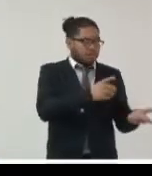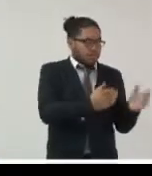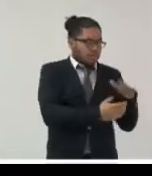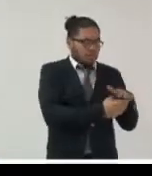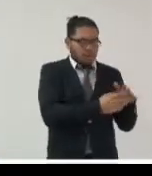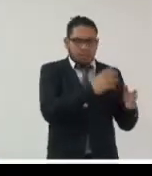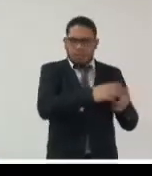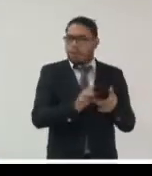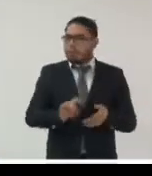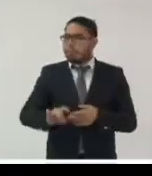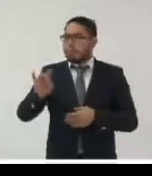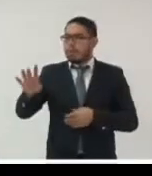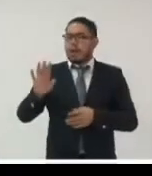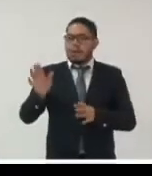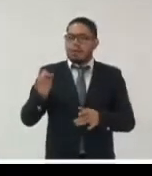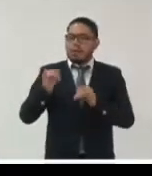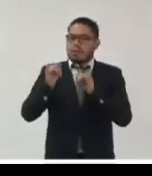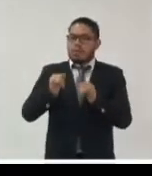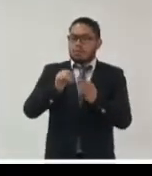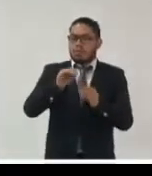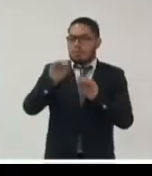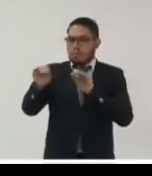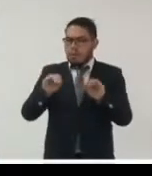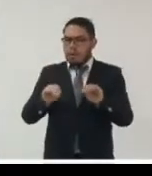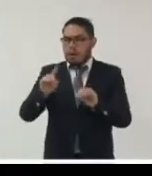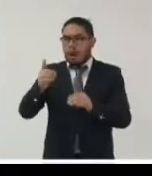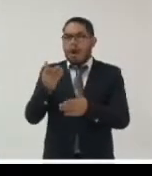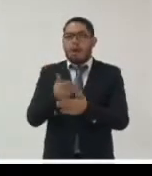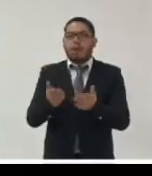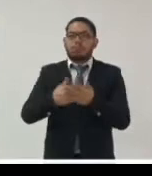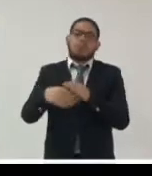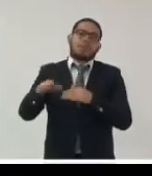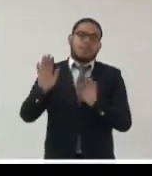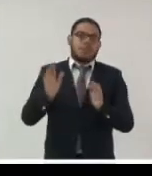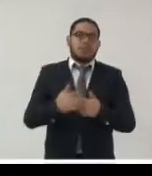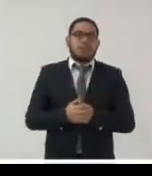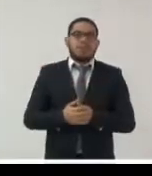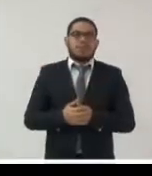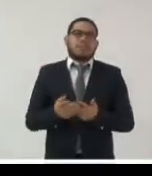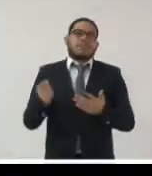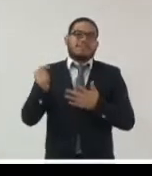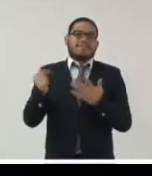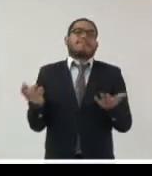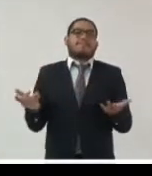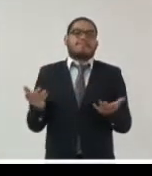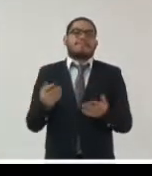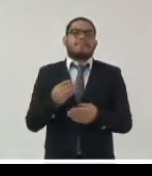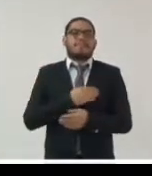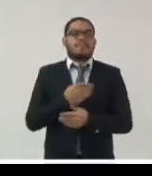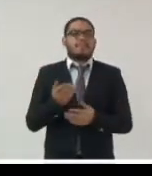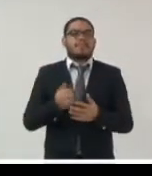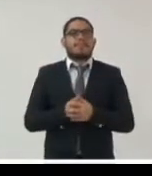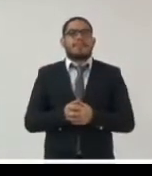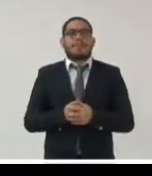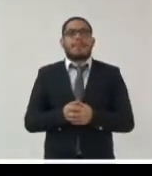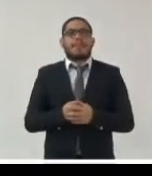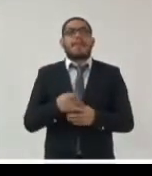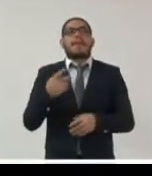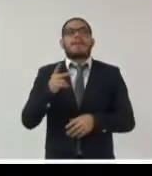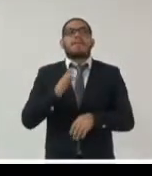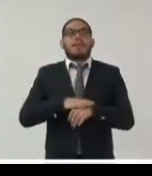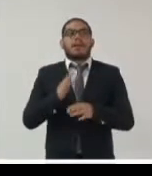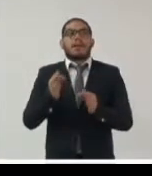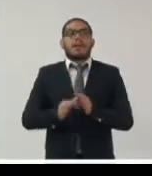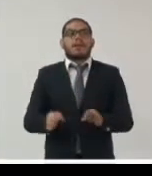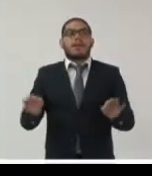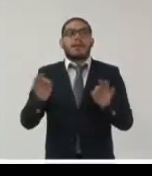paquete se clasifica se valora y etc bueno lo más importante ahora